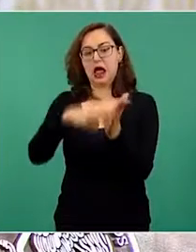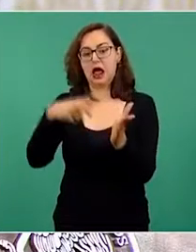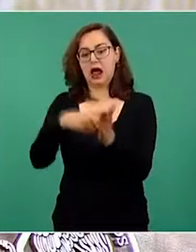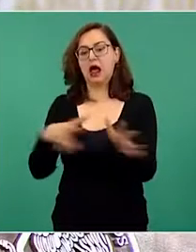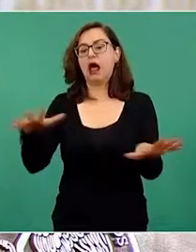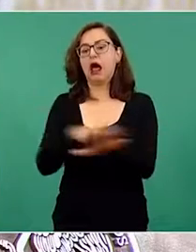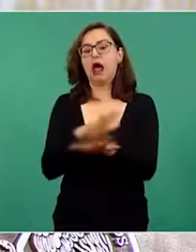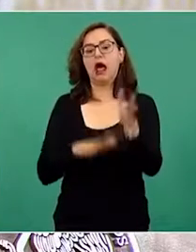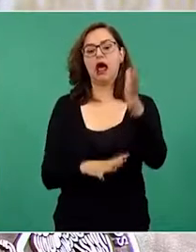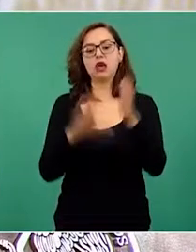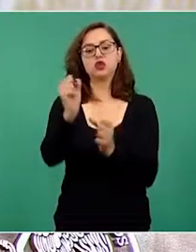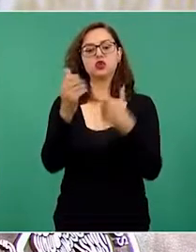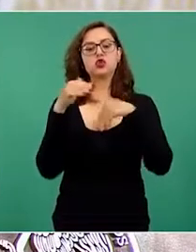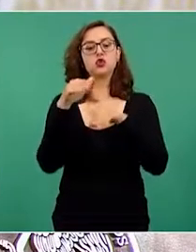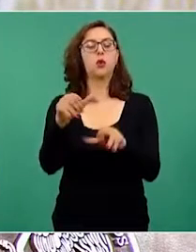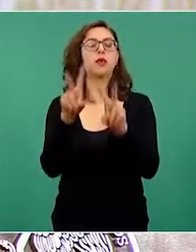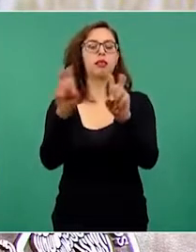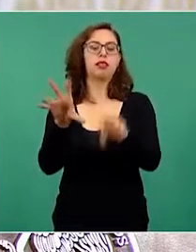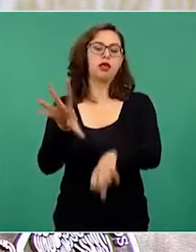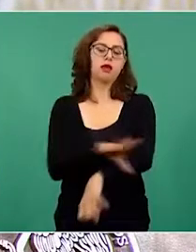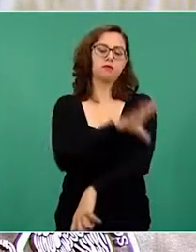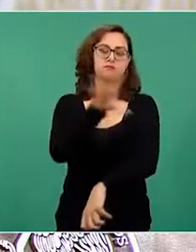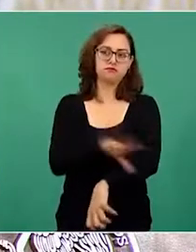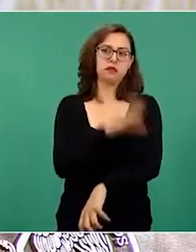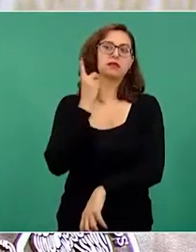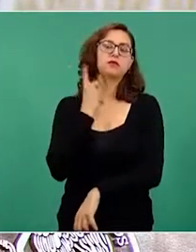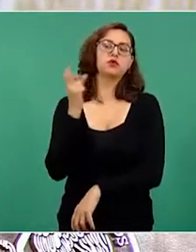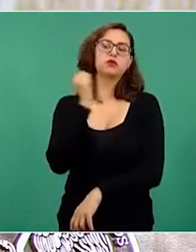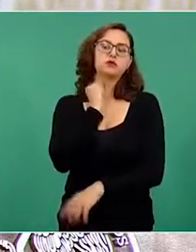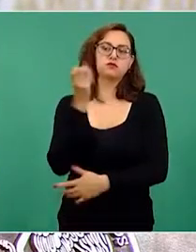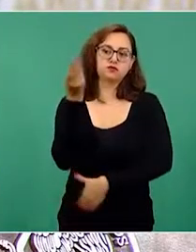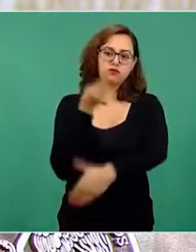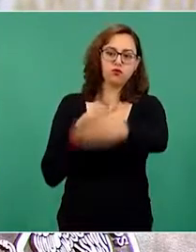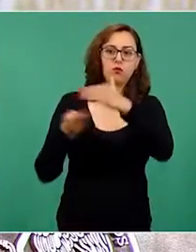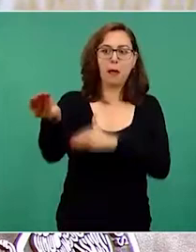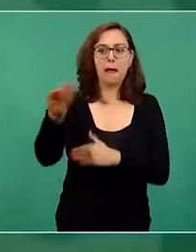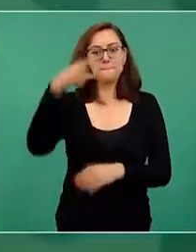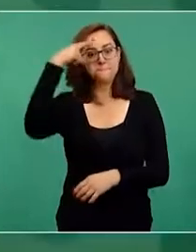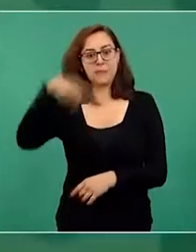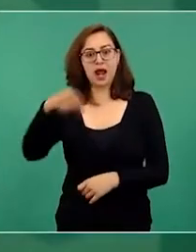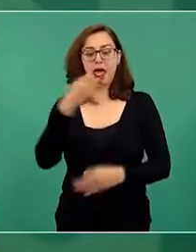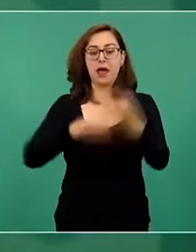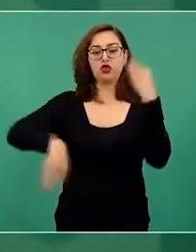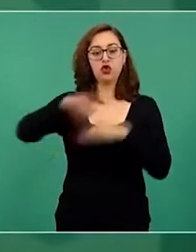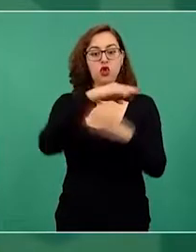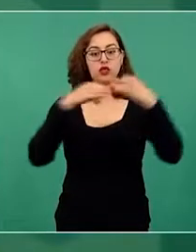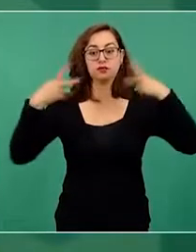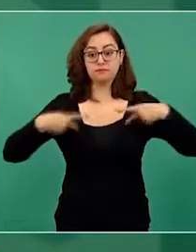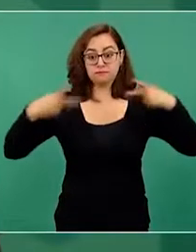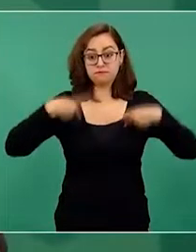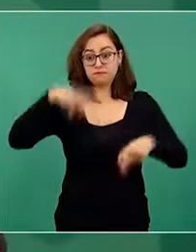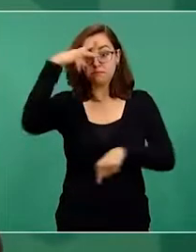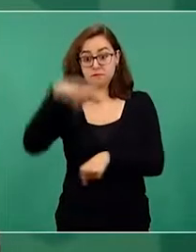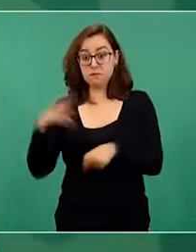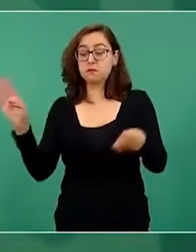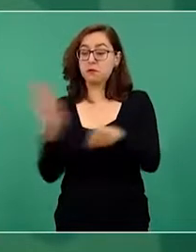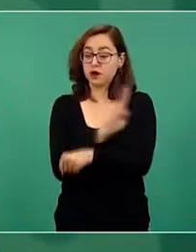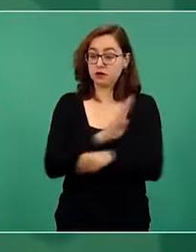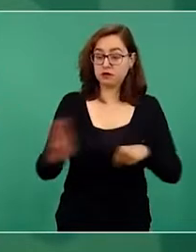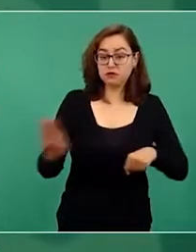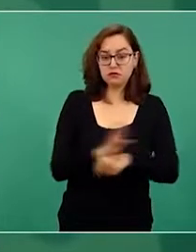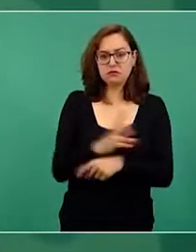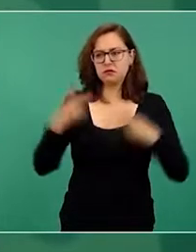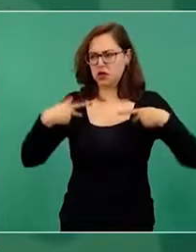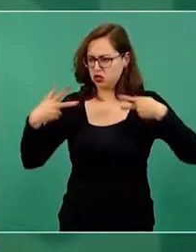constitucional en materia eléctrica que beneficiará a todos los mexicanos, no sólo a los consumidores,